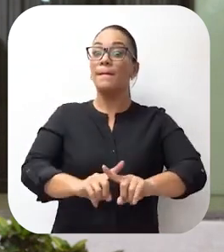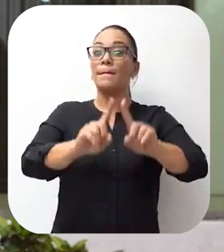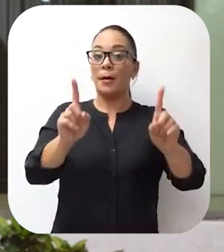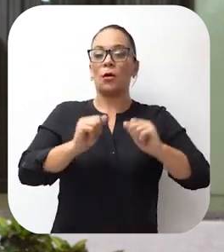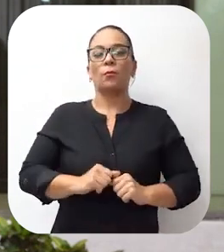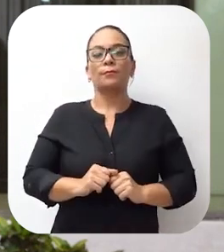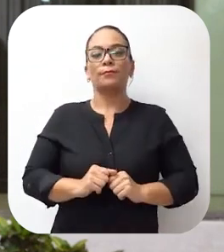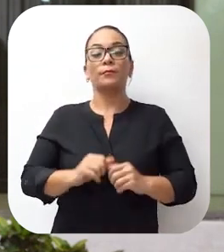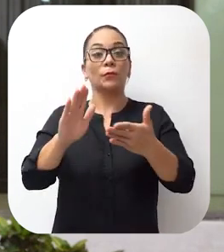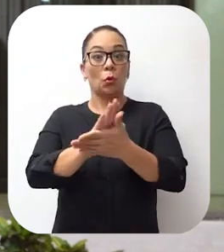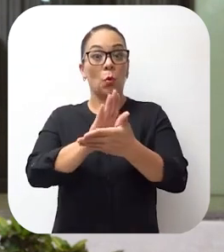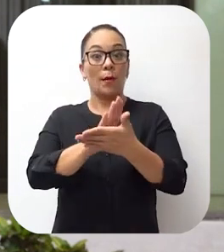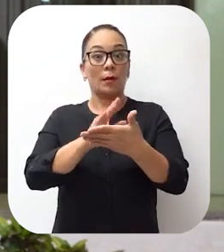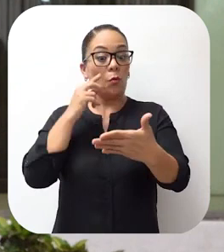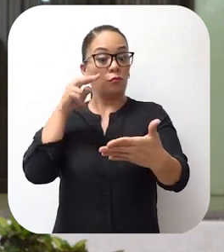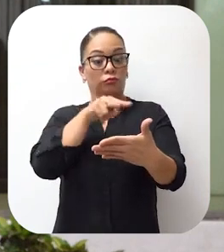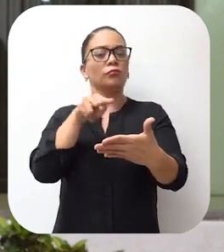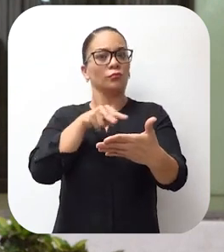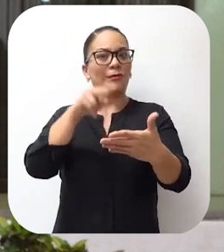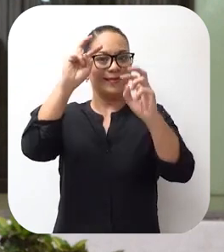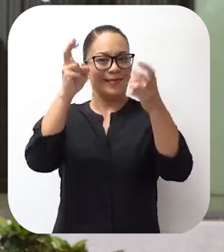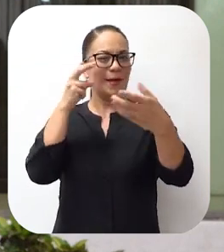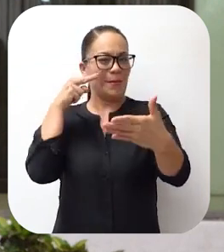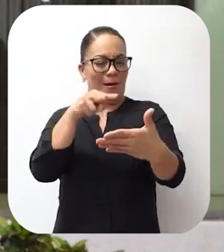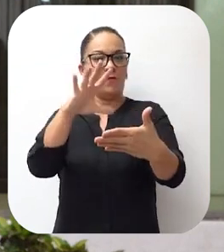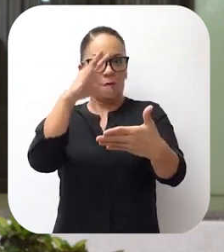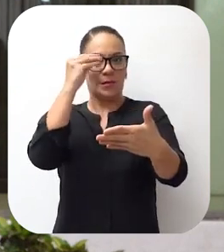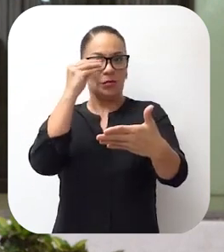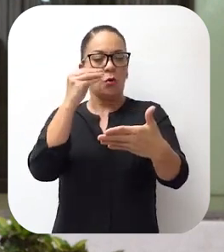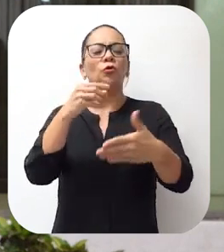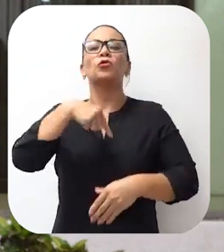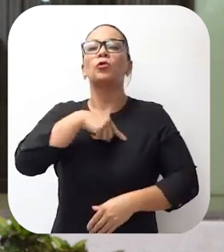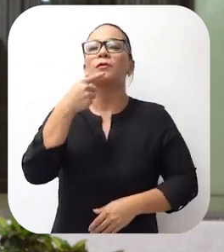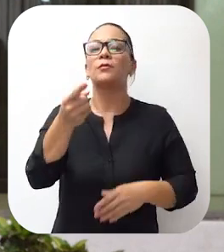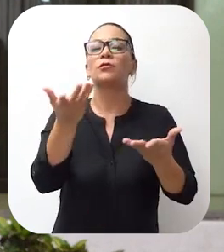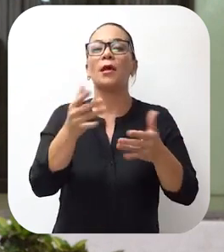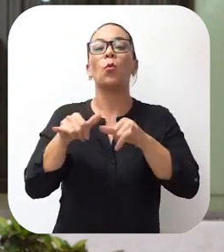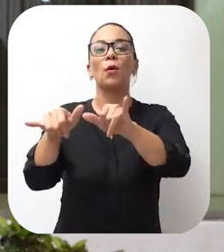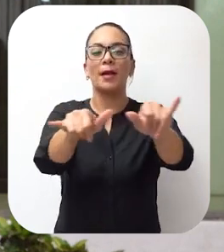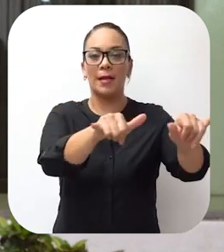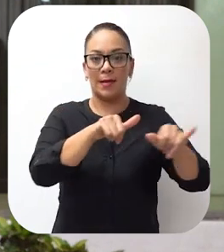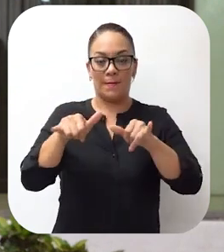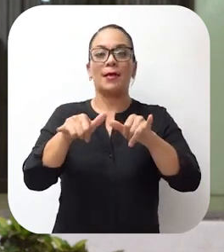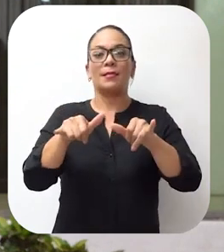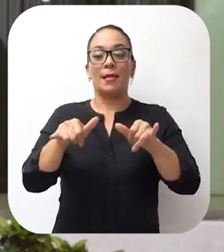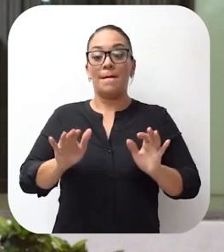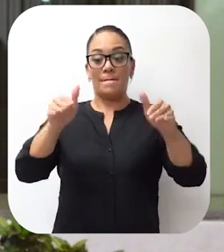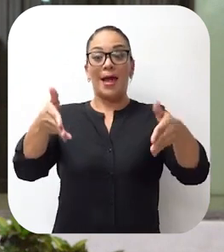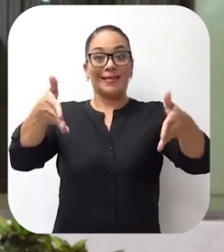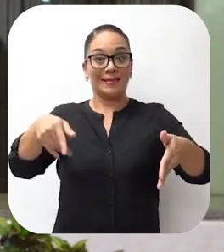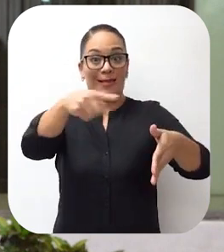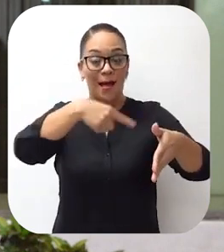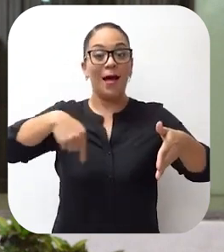embargo, del boletín de prensa que recibimos de este tema, podemos resaltar que unánimemente los